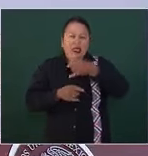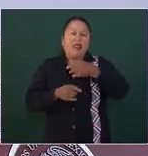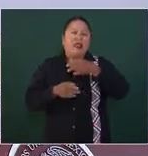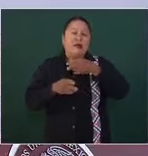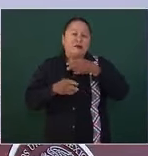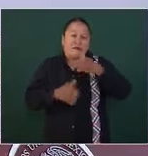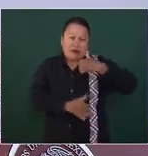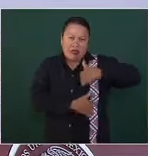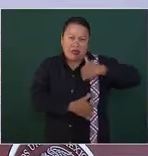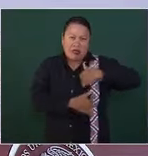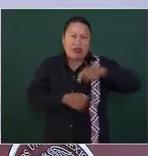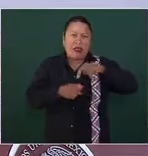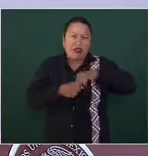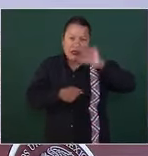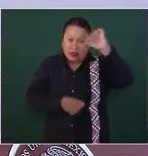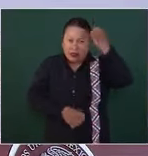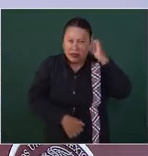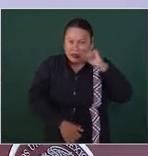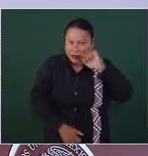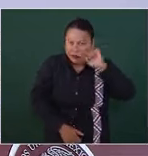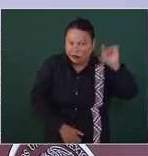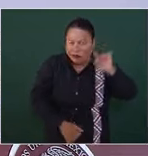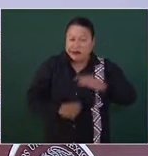ahí en Culiacán, Sinaloa,